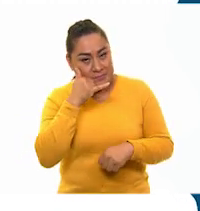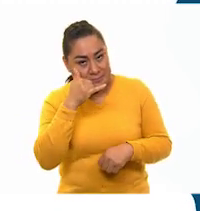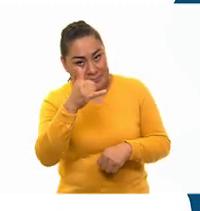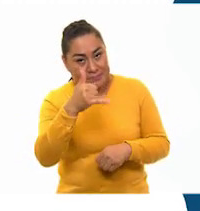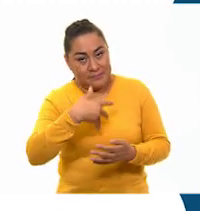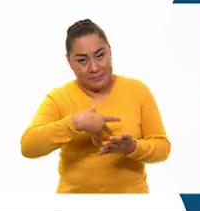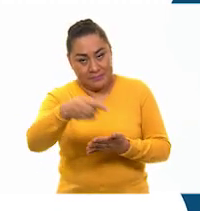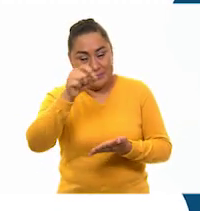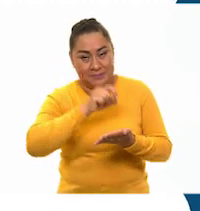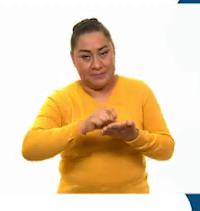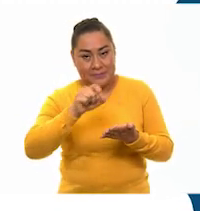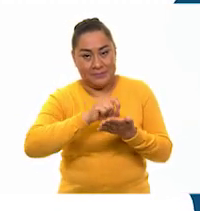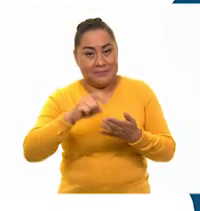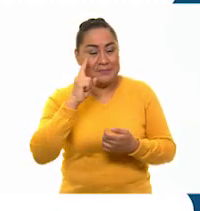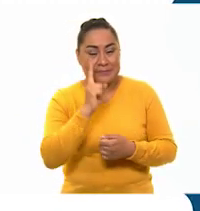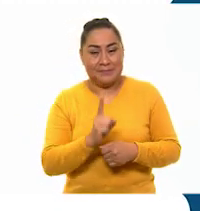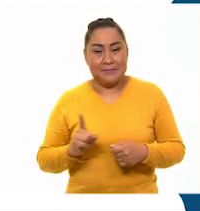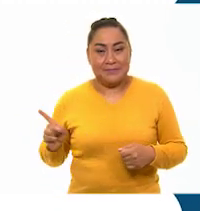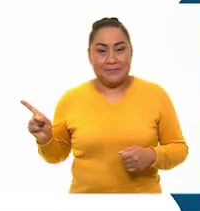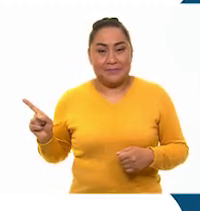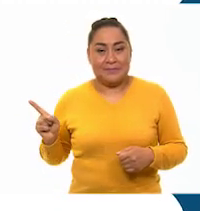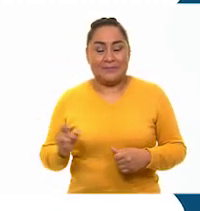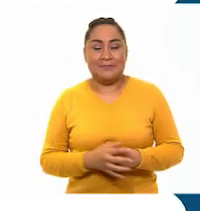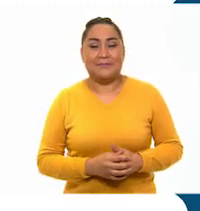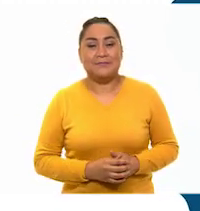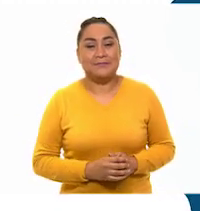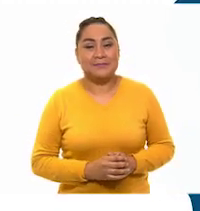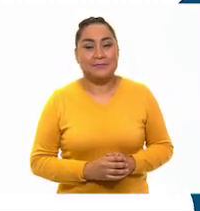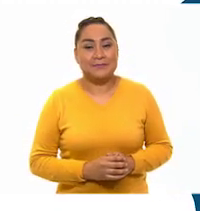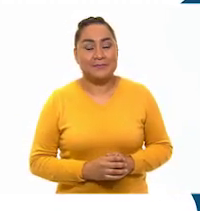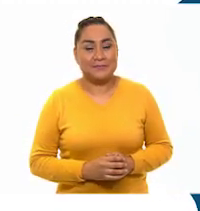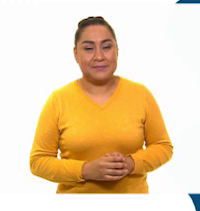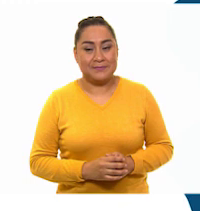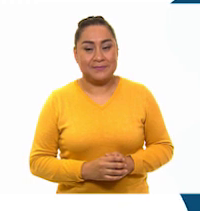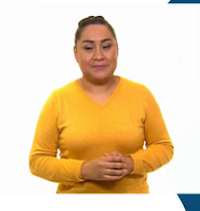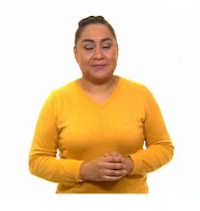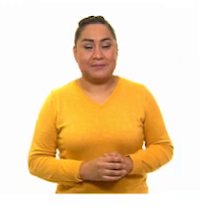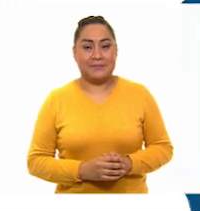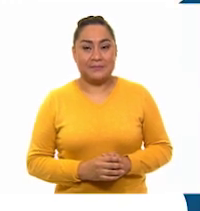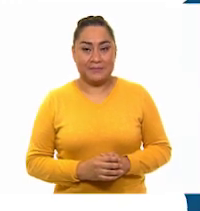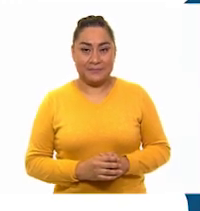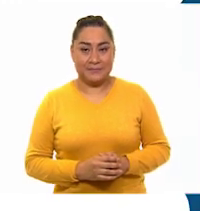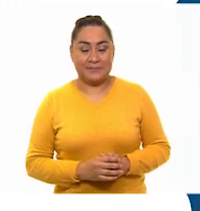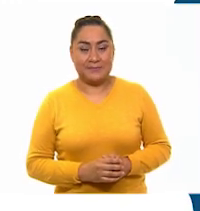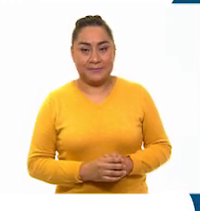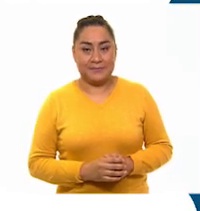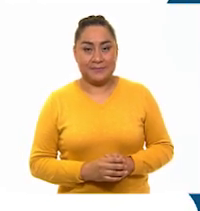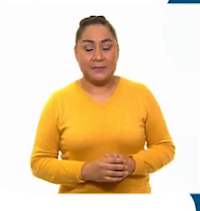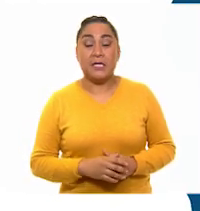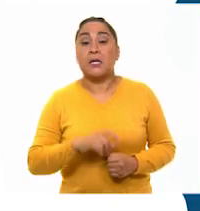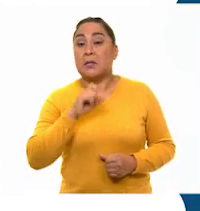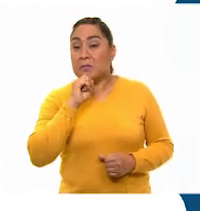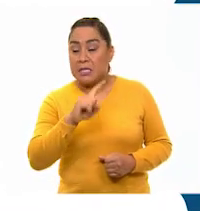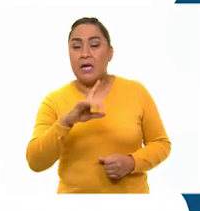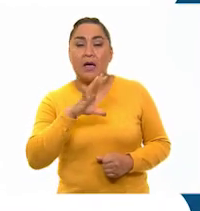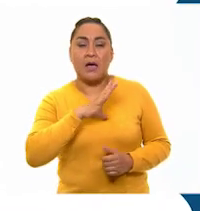41 72 04 13 con 100 líneas. También puedes encontrar los libros de